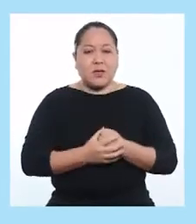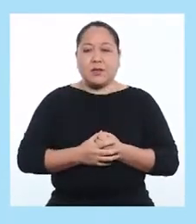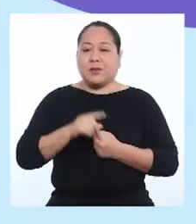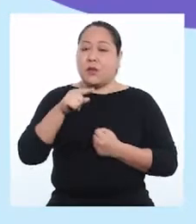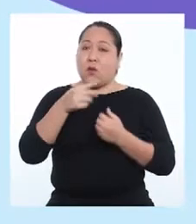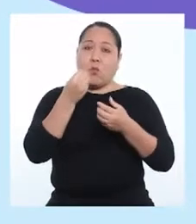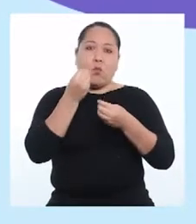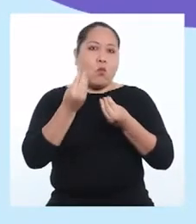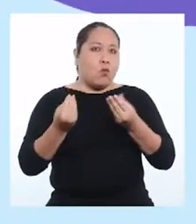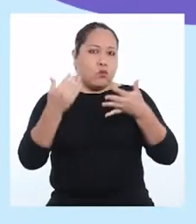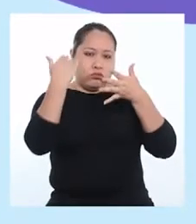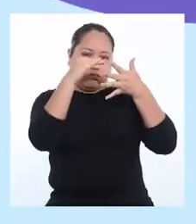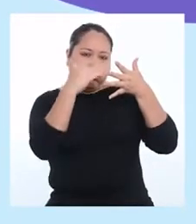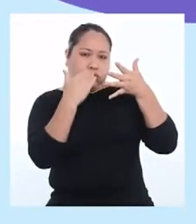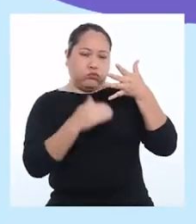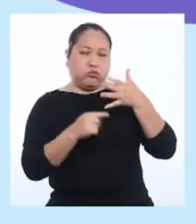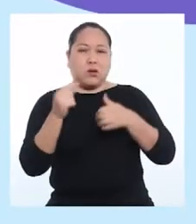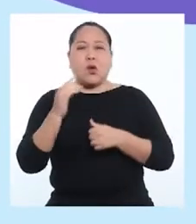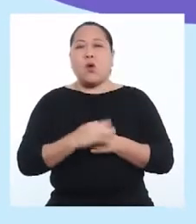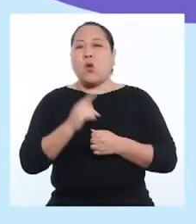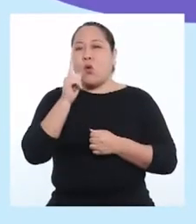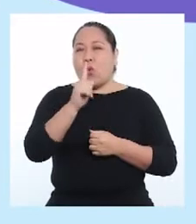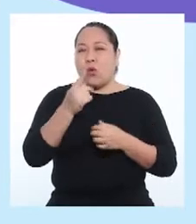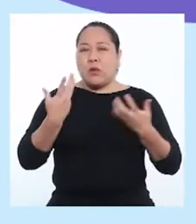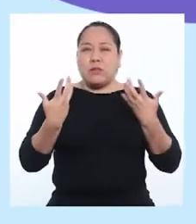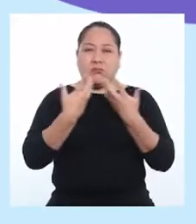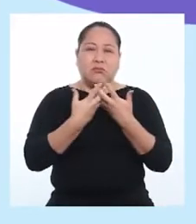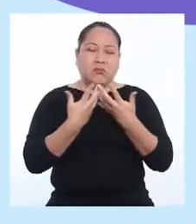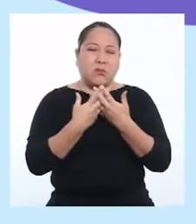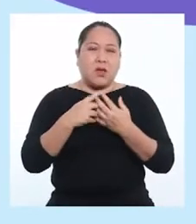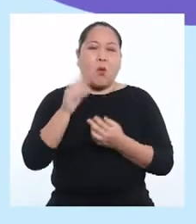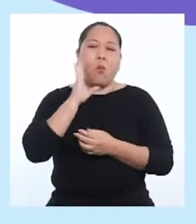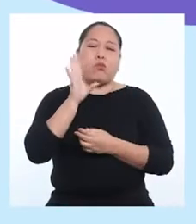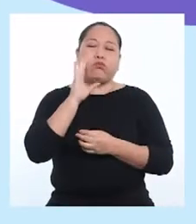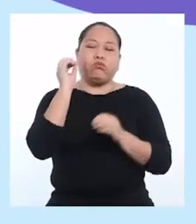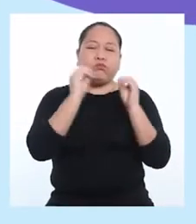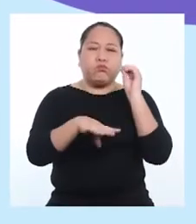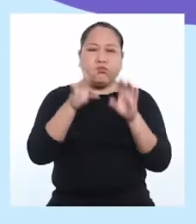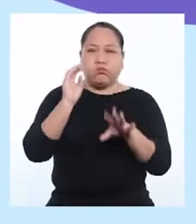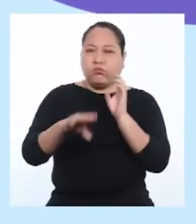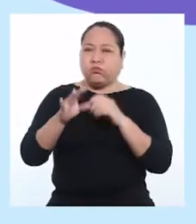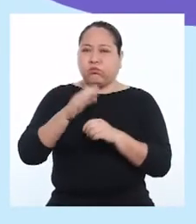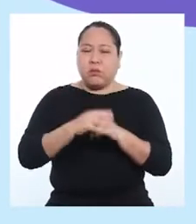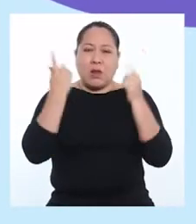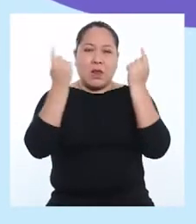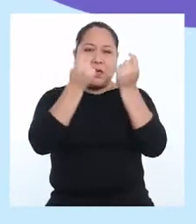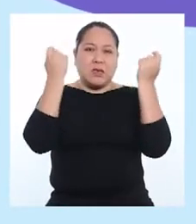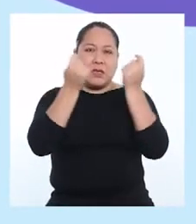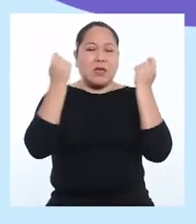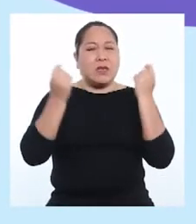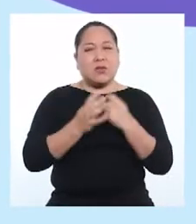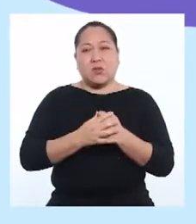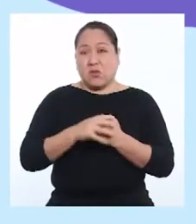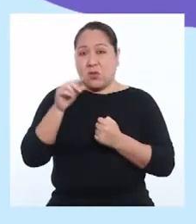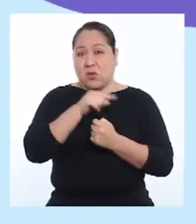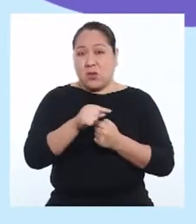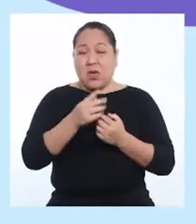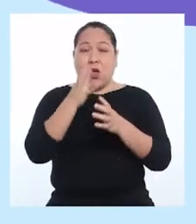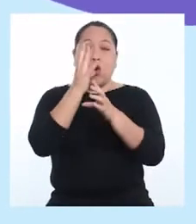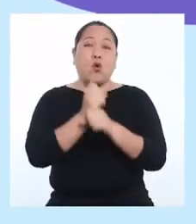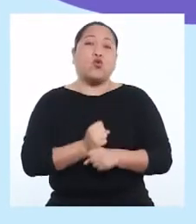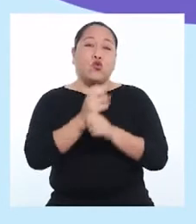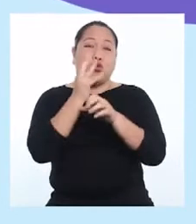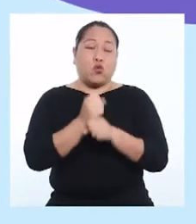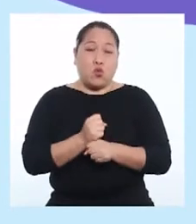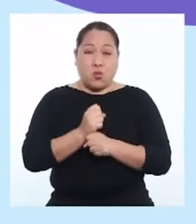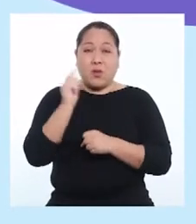Deben ser varios factores, uno de ellos vinculado al desecho de elementos contaminantes en la celebración de festividades y